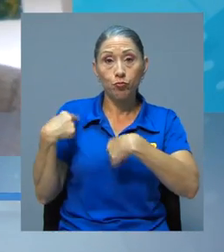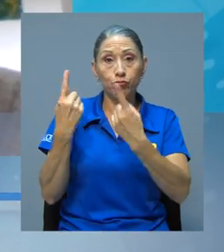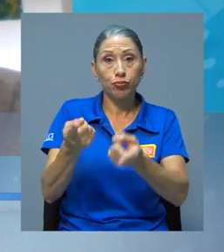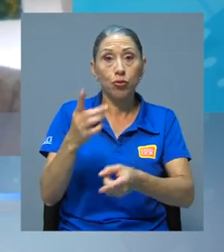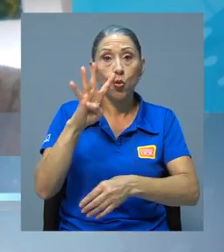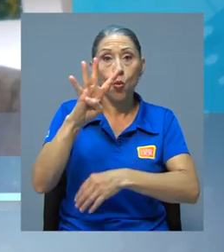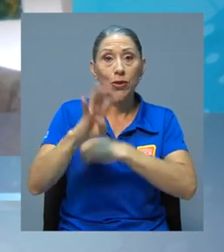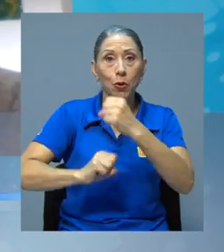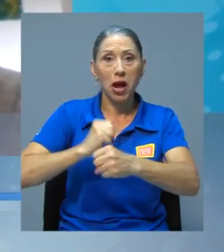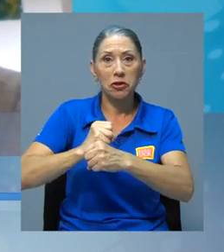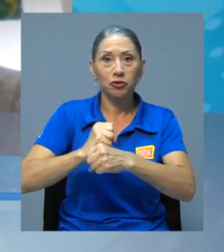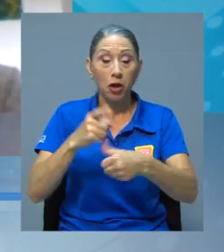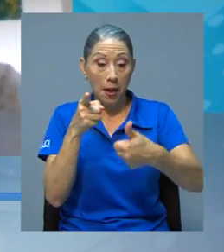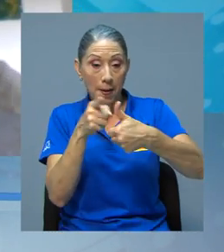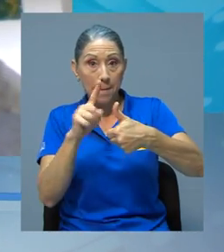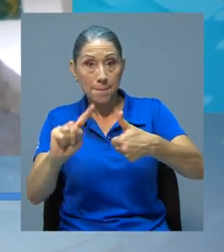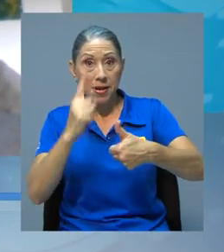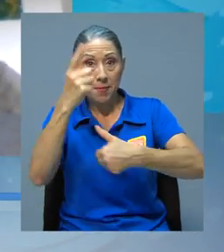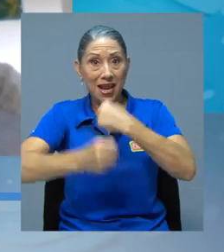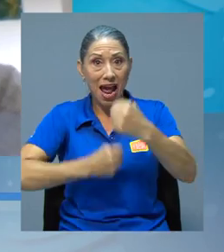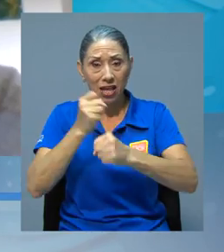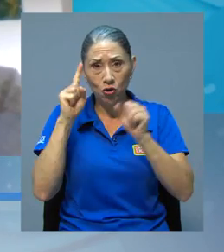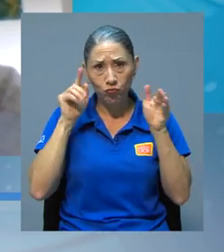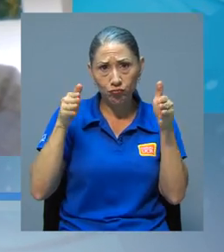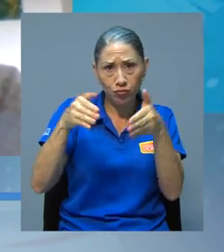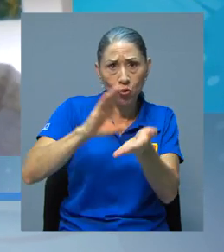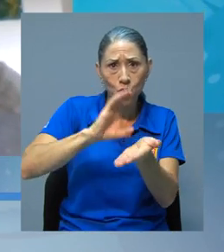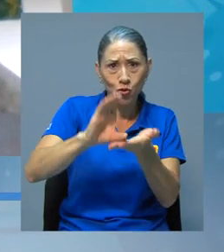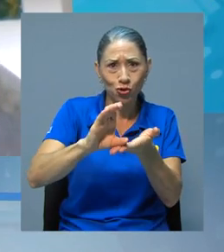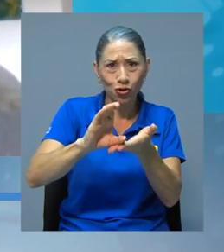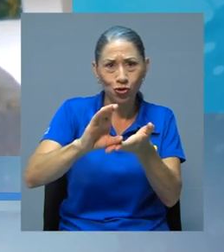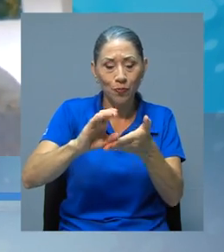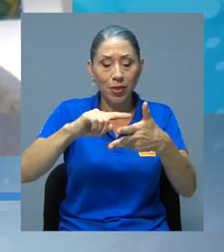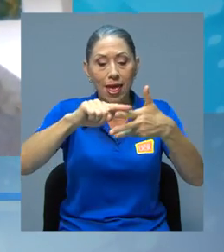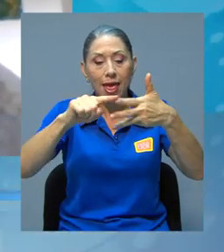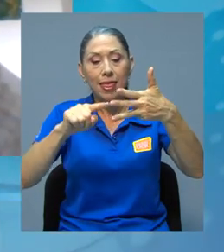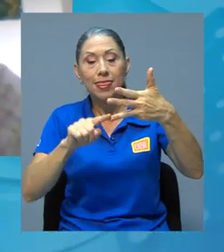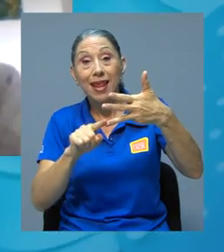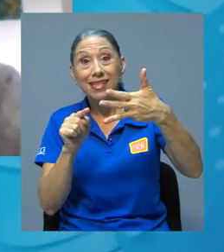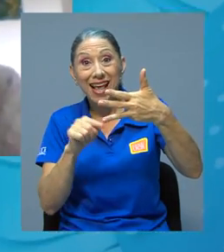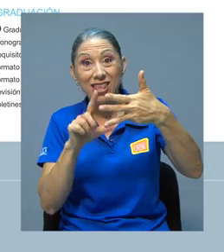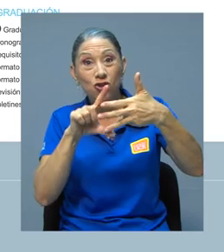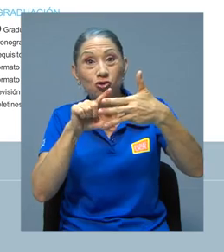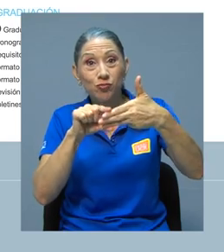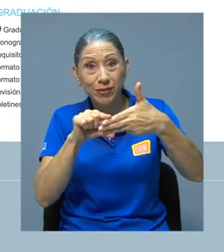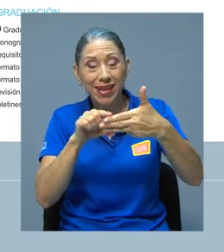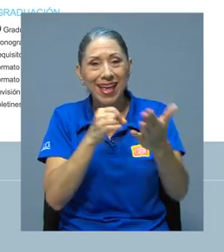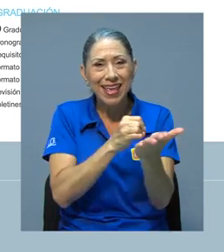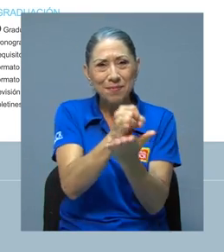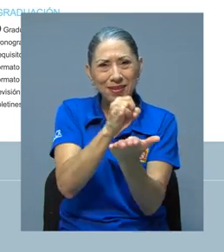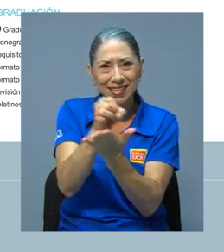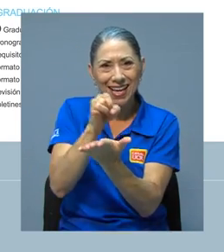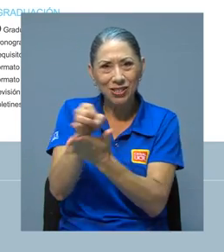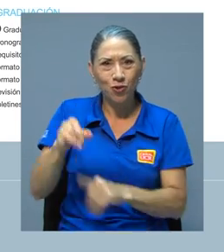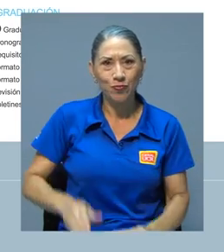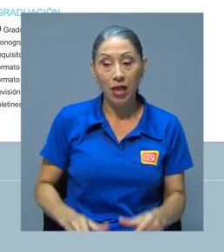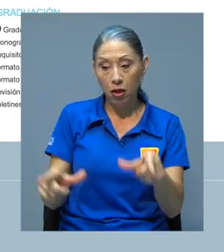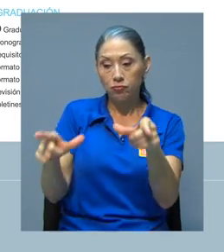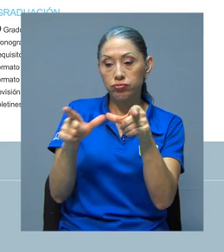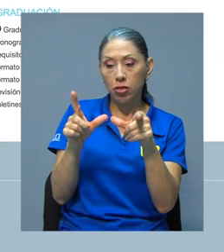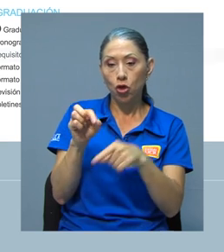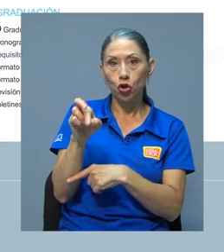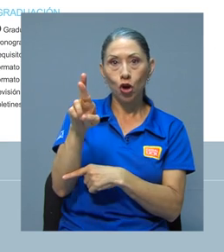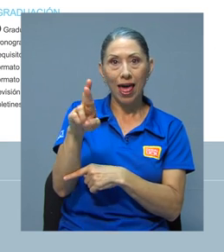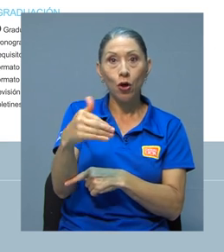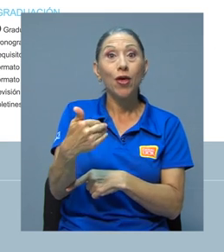En el primer año nos concentramos básicamente en cursos y los tres años restantes en la investigación. El